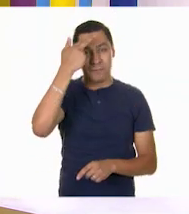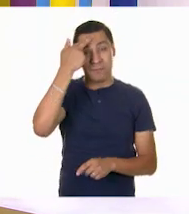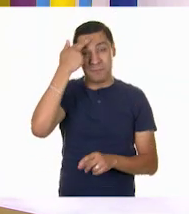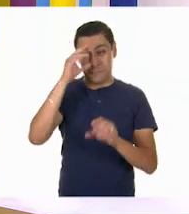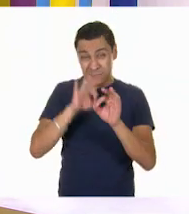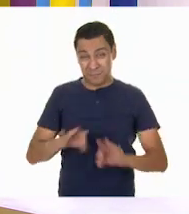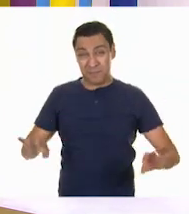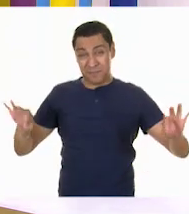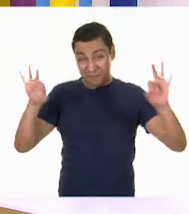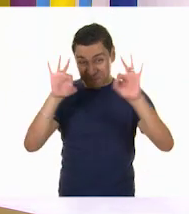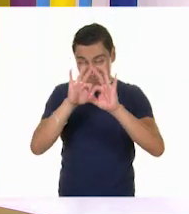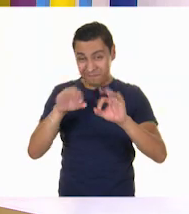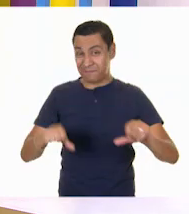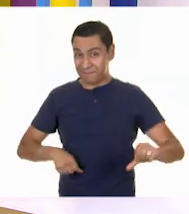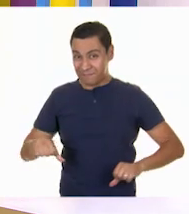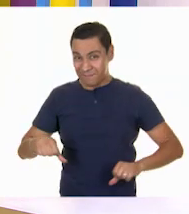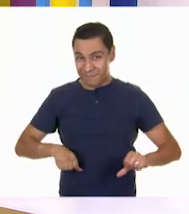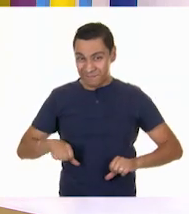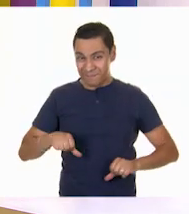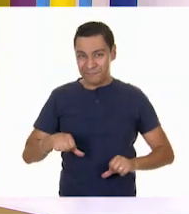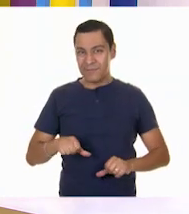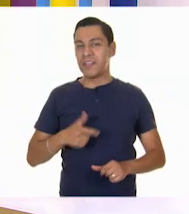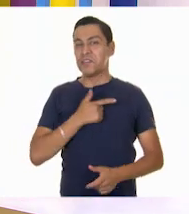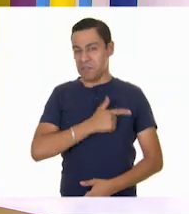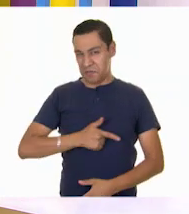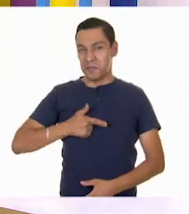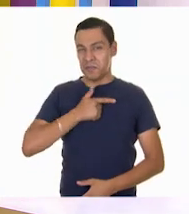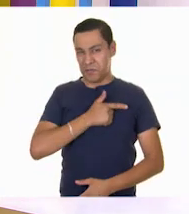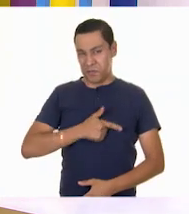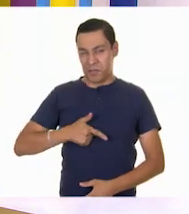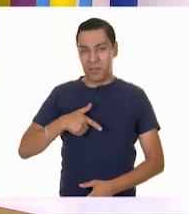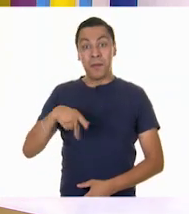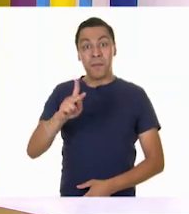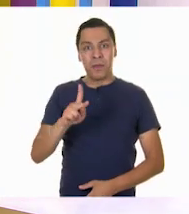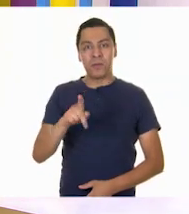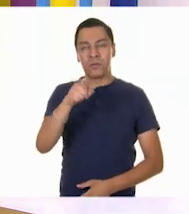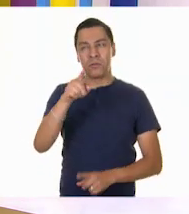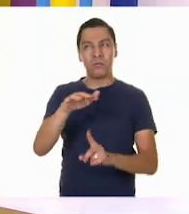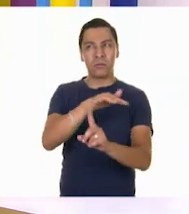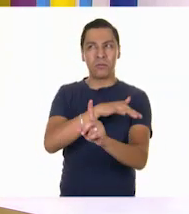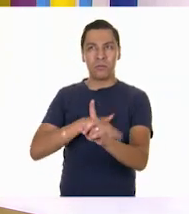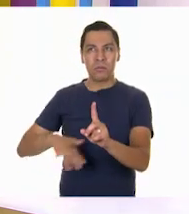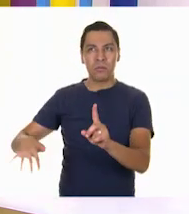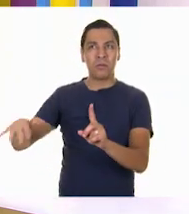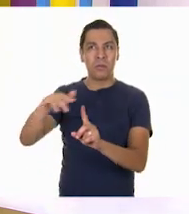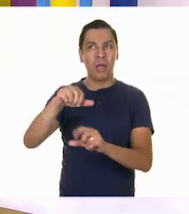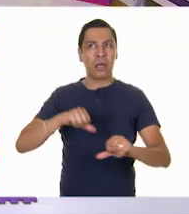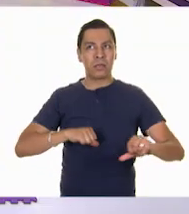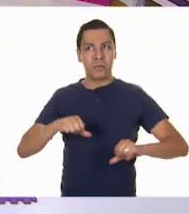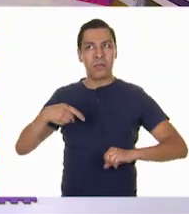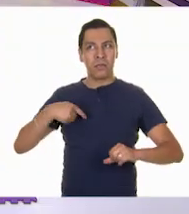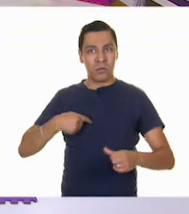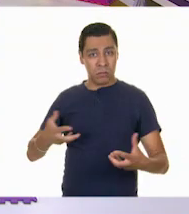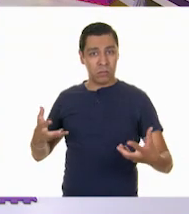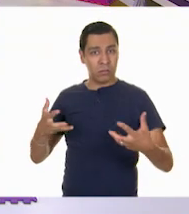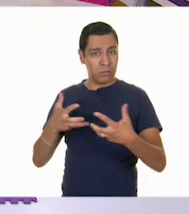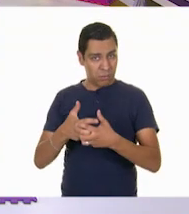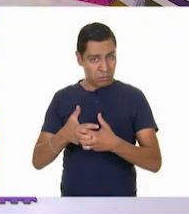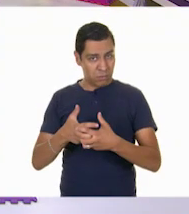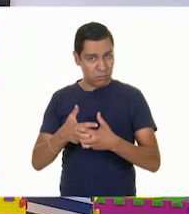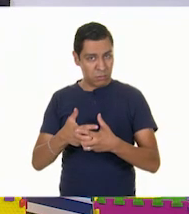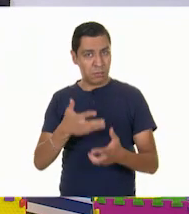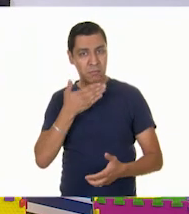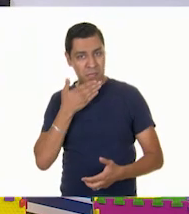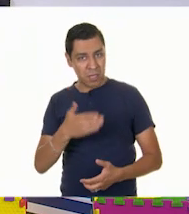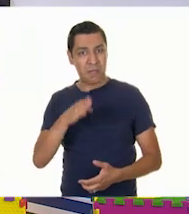es importante tener una actividad retrativa, pero también el lugar donde la vamos a realizar. ¿Te parece eso, Pepe? Me parece perfecto.